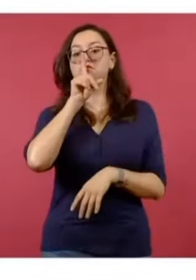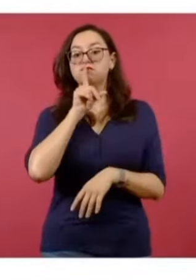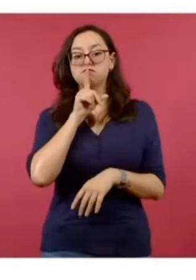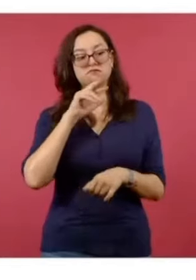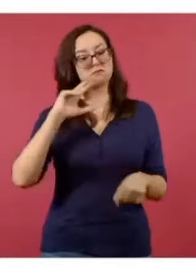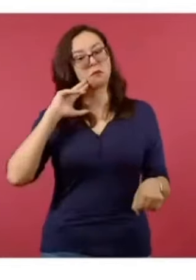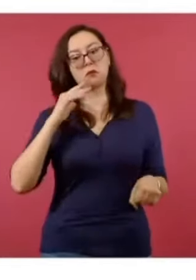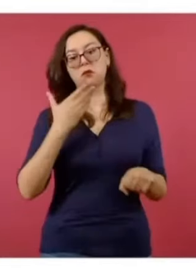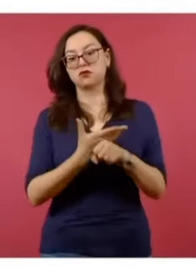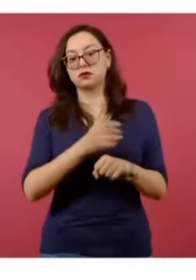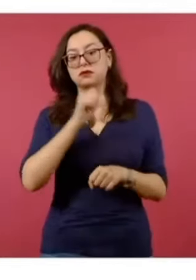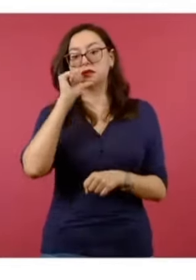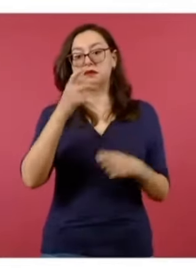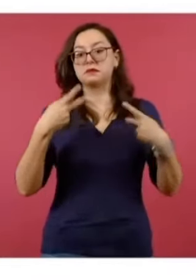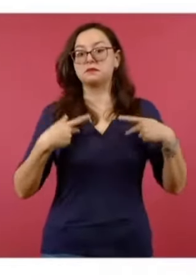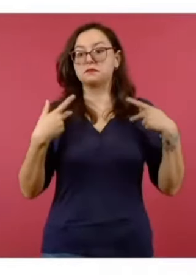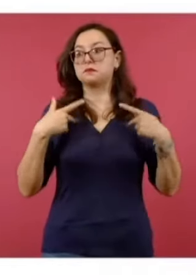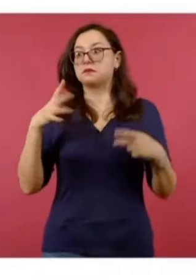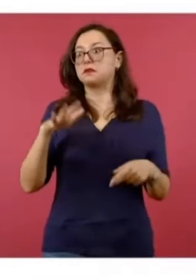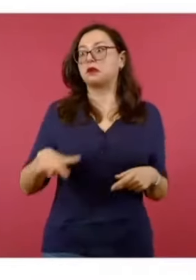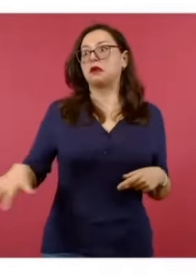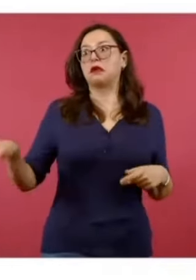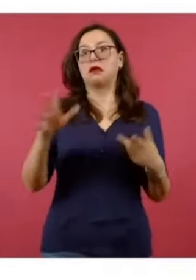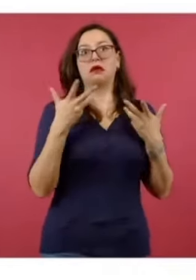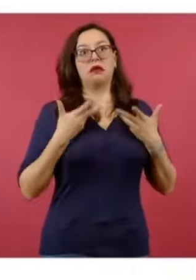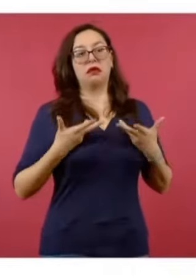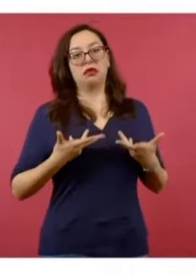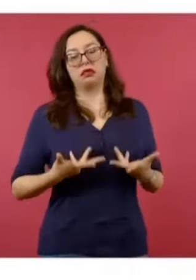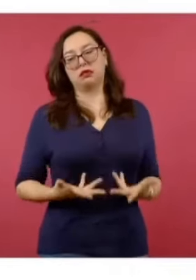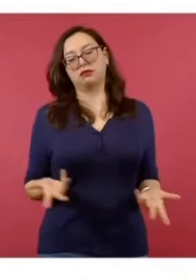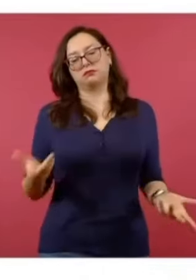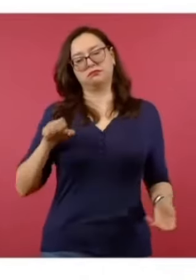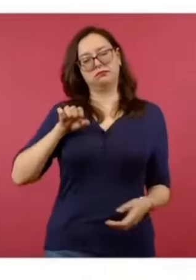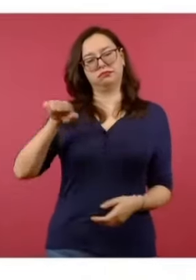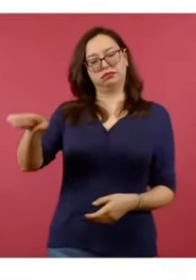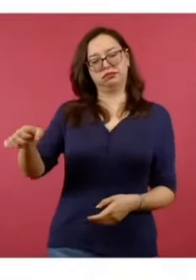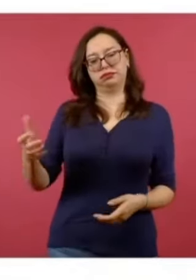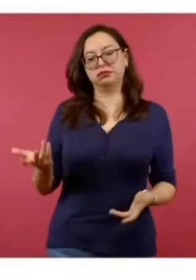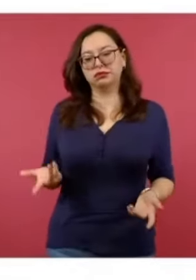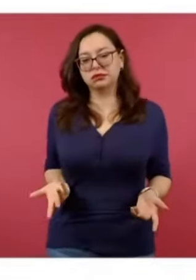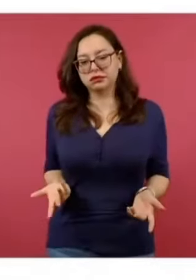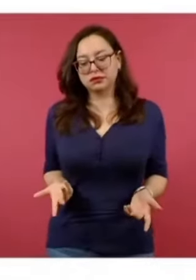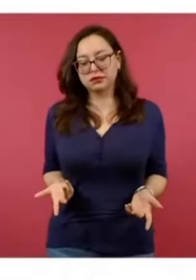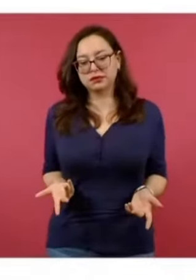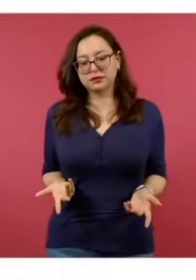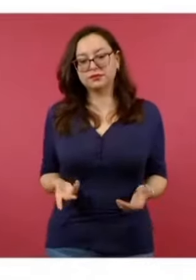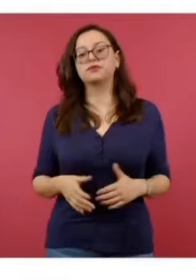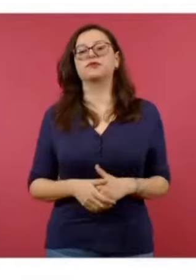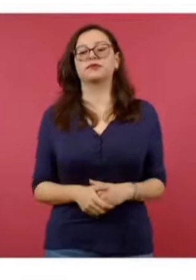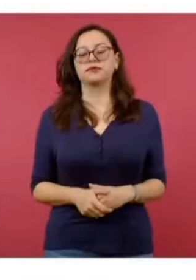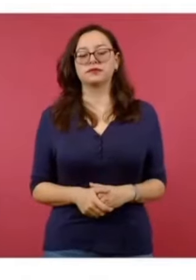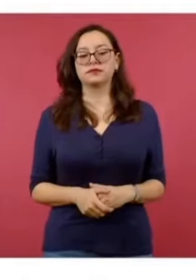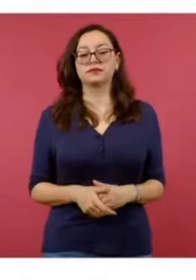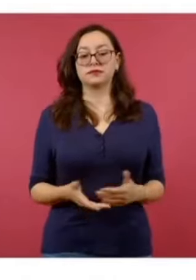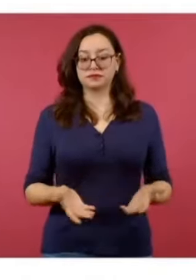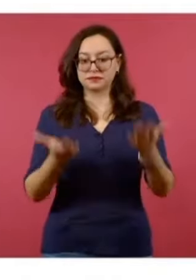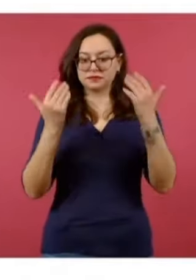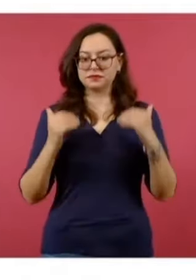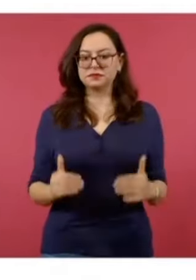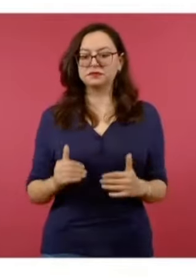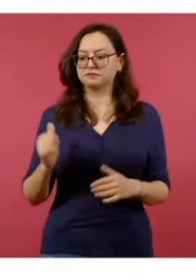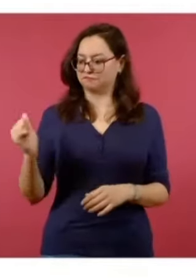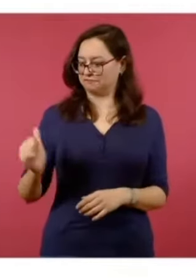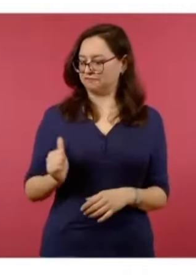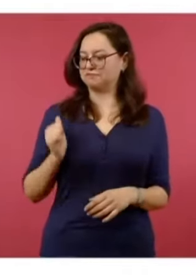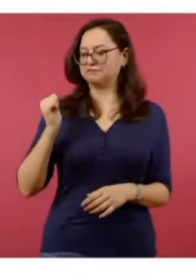irresponsable con sus audiencias. Pero bueno, aprovechamos el tema para destacar lo que sí propone la reforma